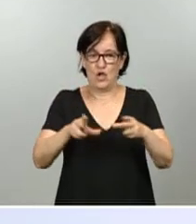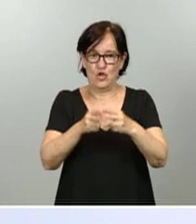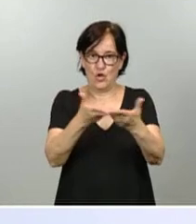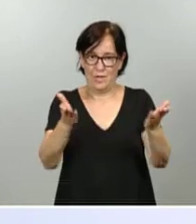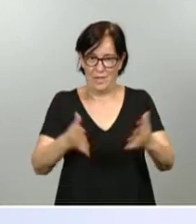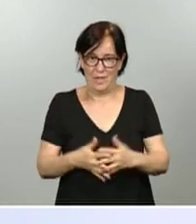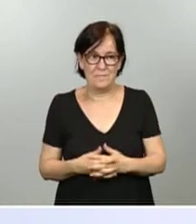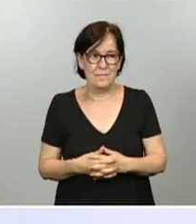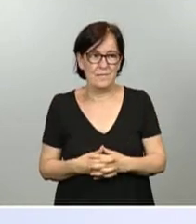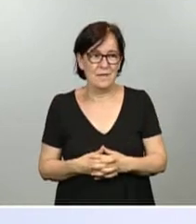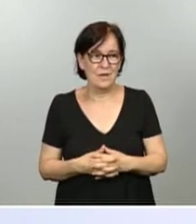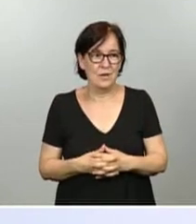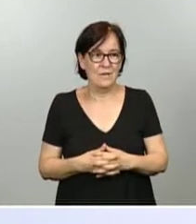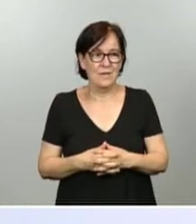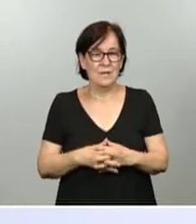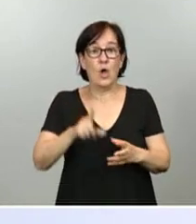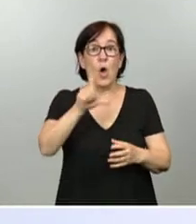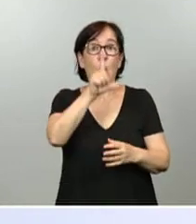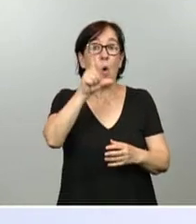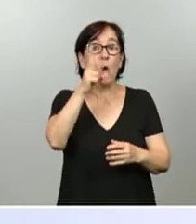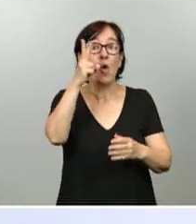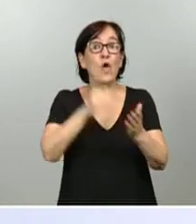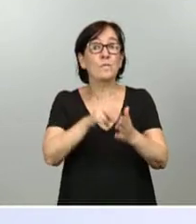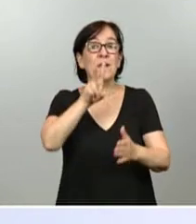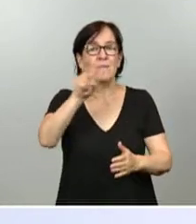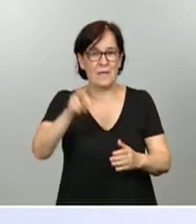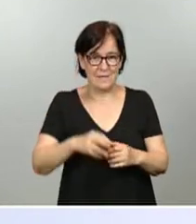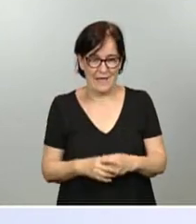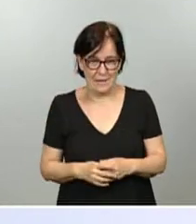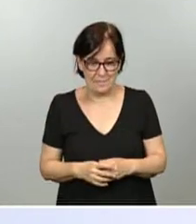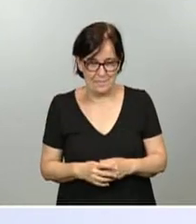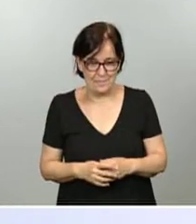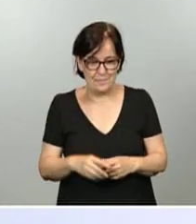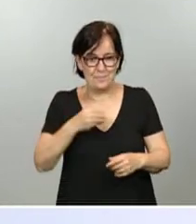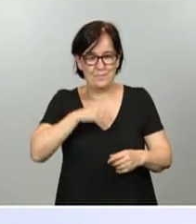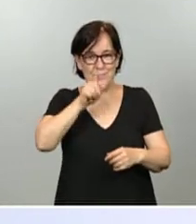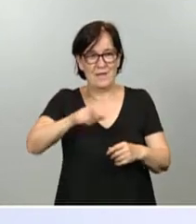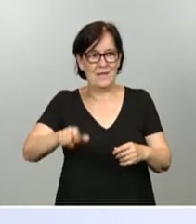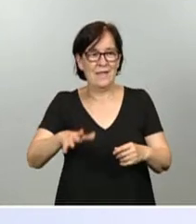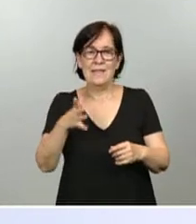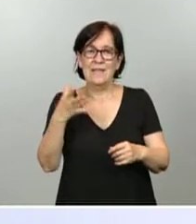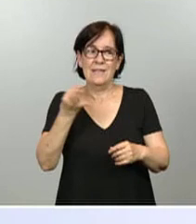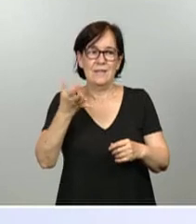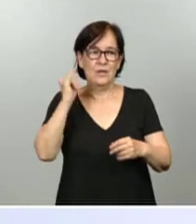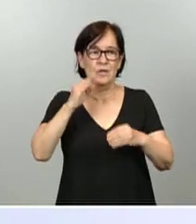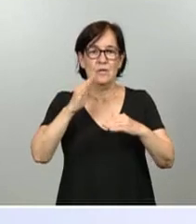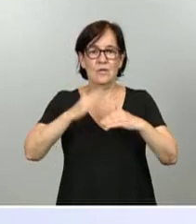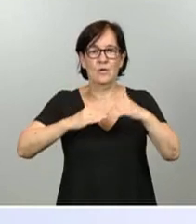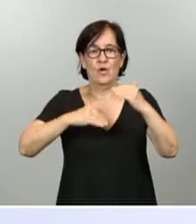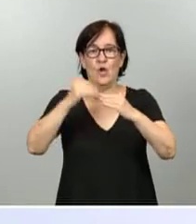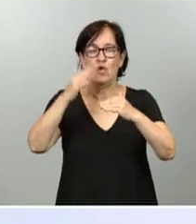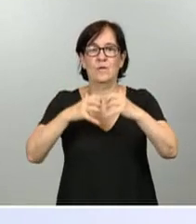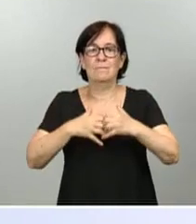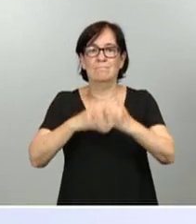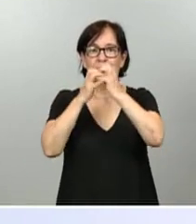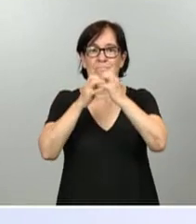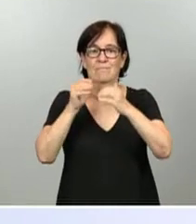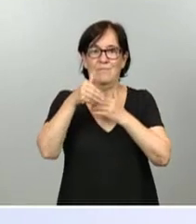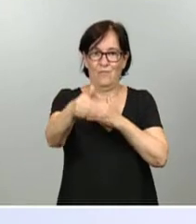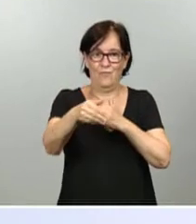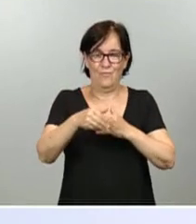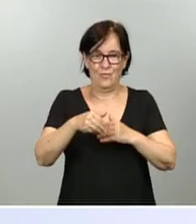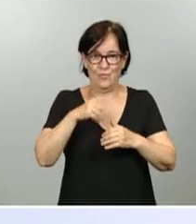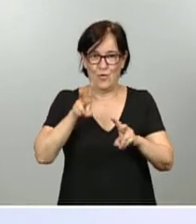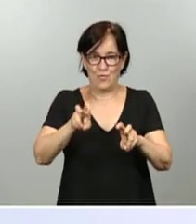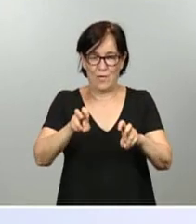Julio 2020. Los españoles tenemos que construirnos un nuevo futuro. Hagámoslo